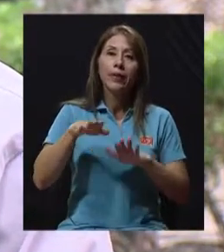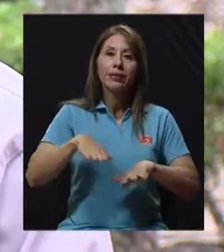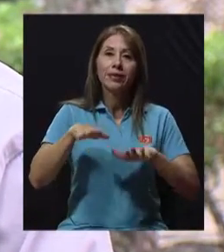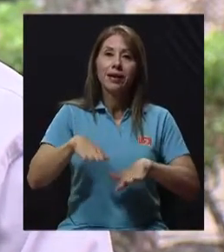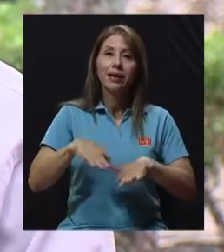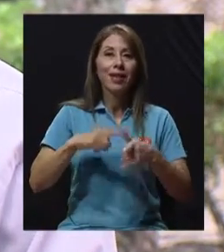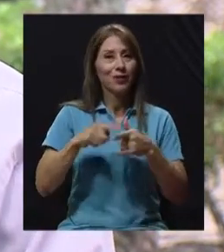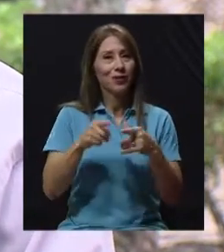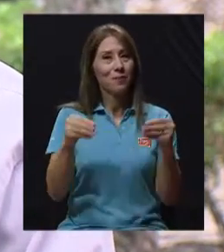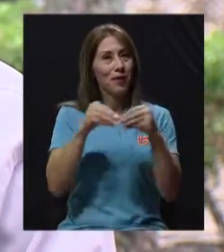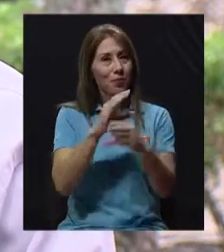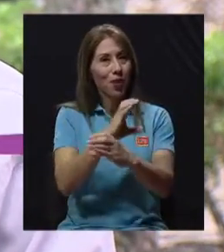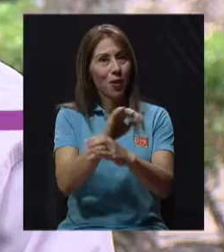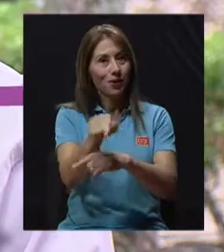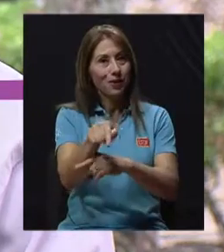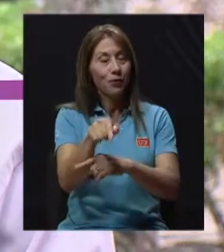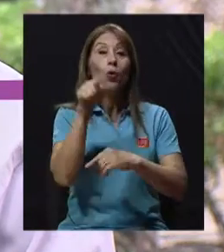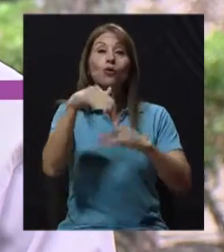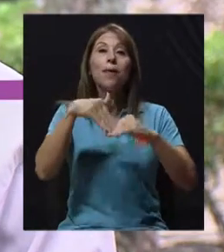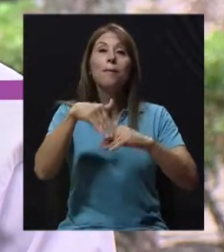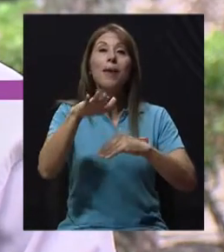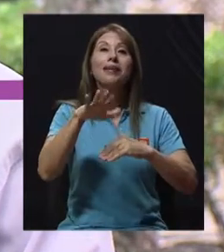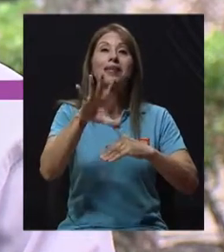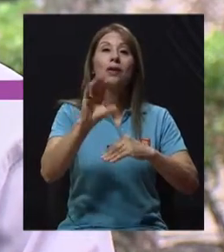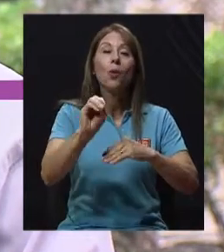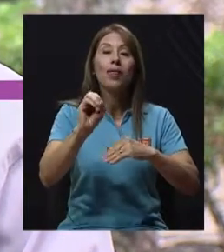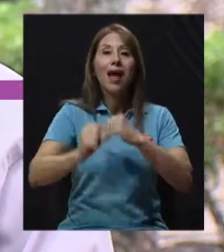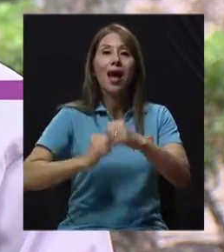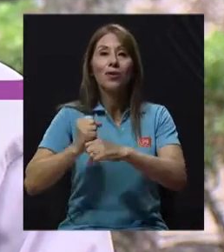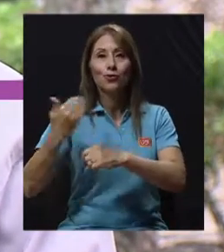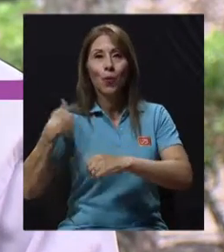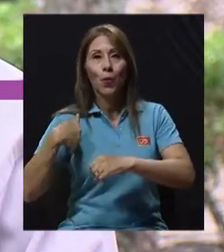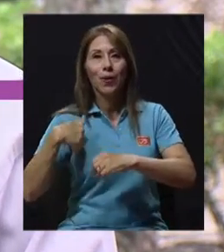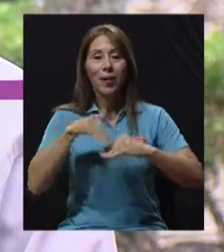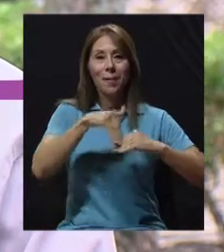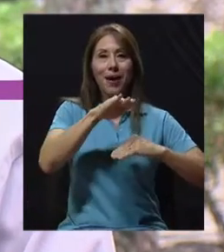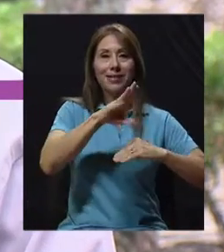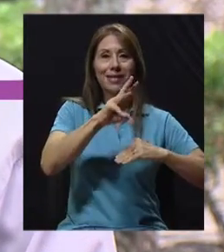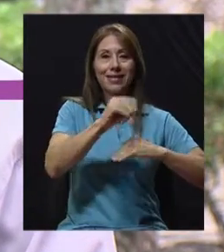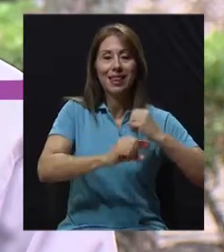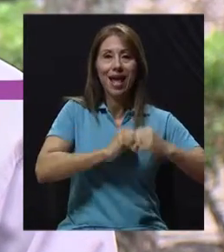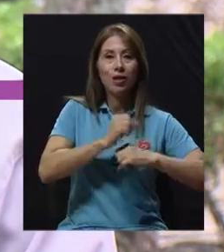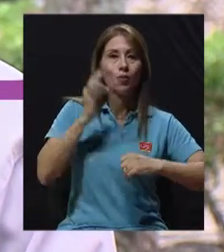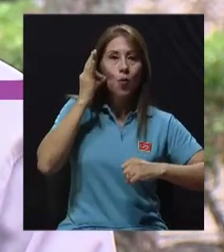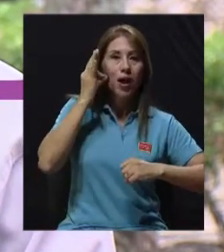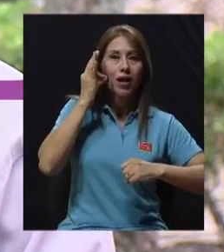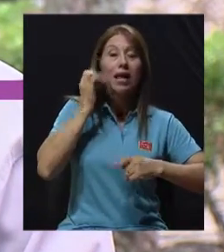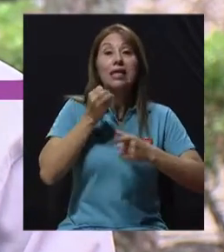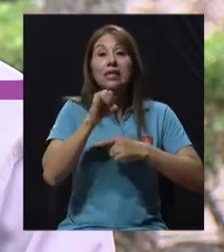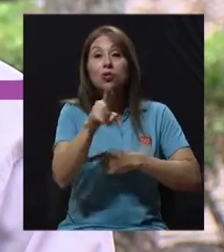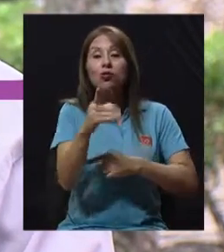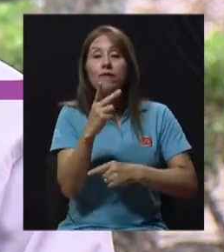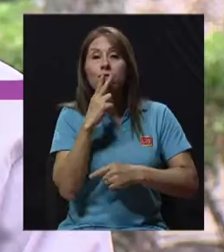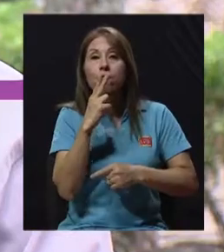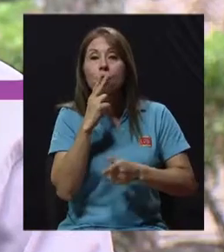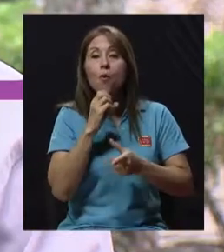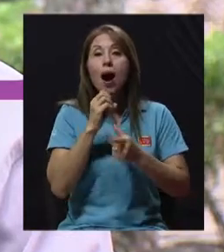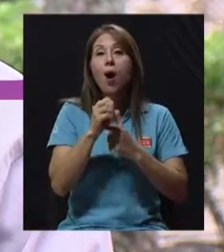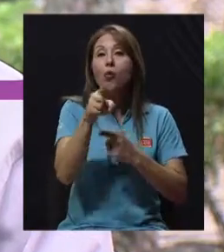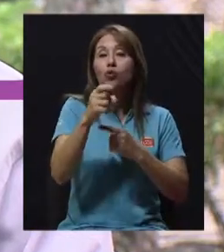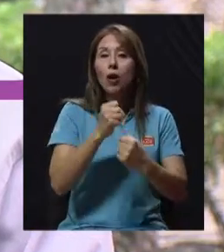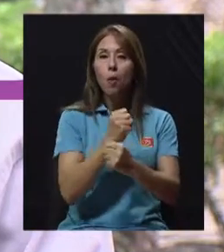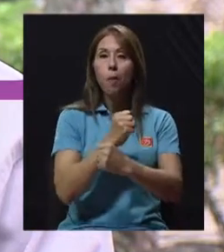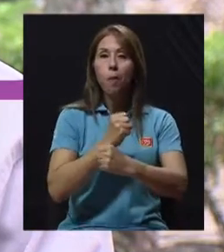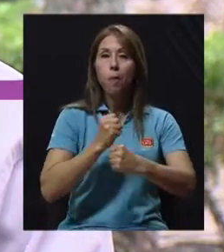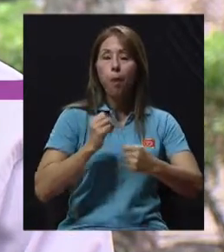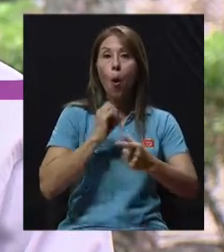que tenga sus factores de riesgo. Entonces si usted tiene más de 50 años, si es hombre o más de 60 años, si es mujer, si fuma, si es obeso, si padece diabetes, hay